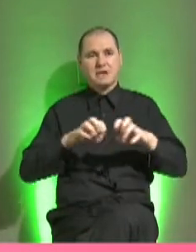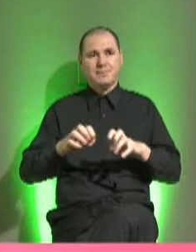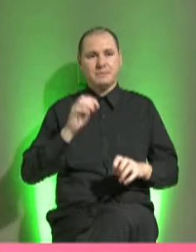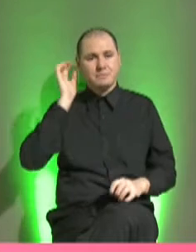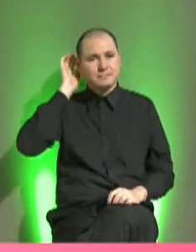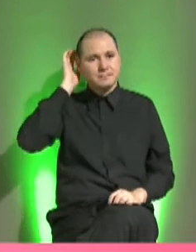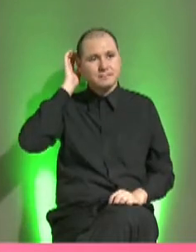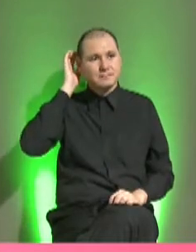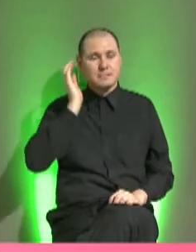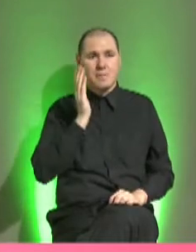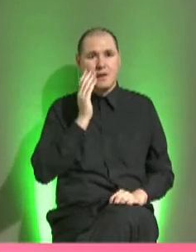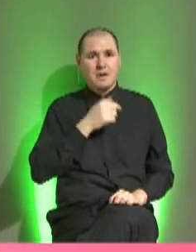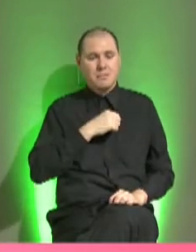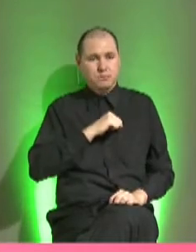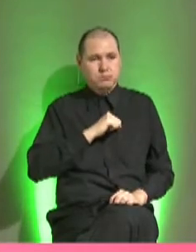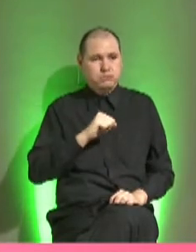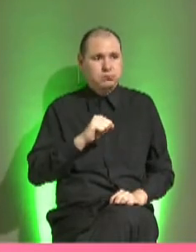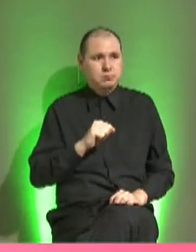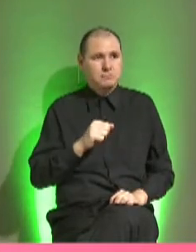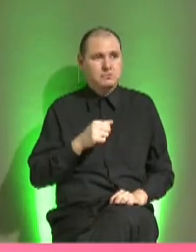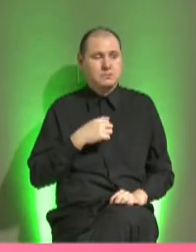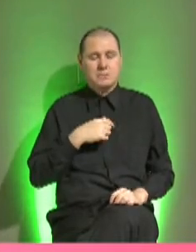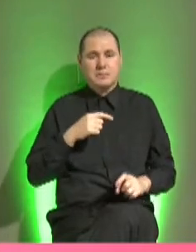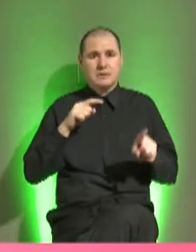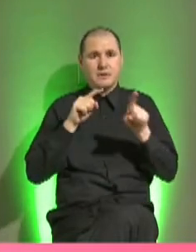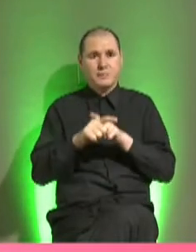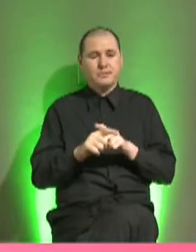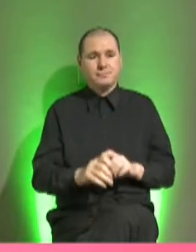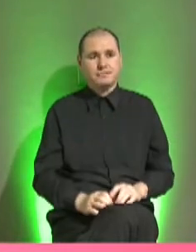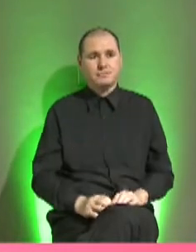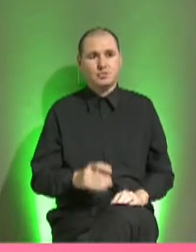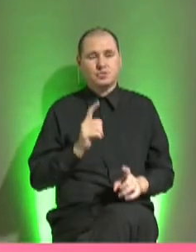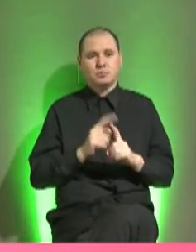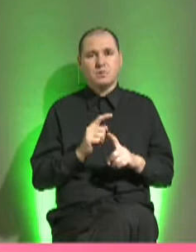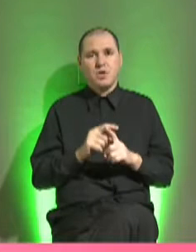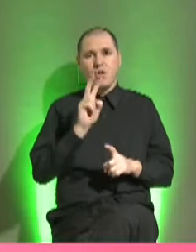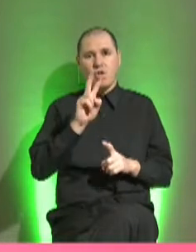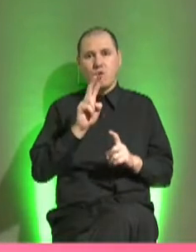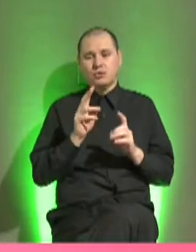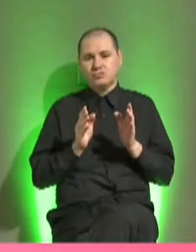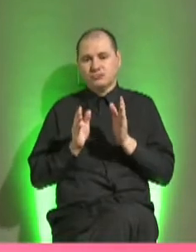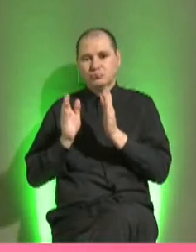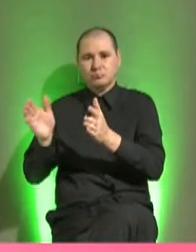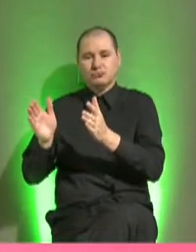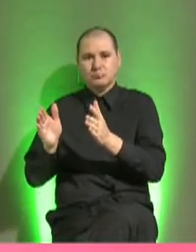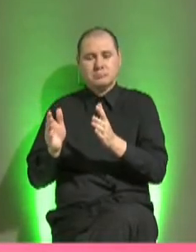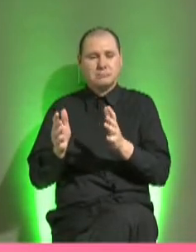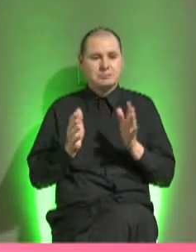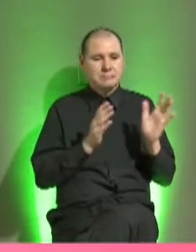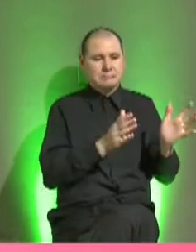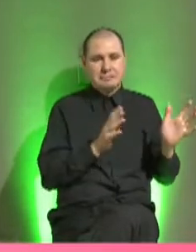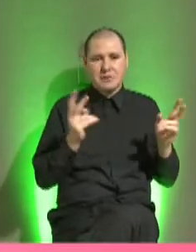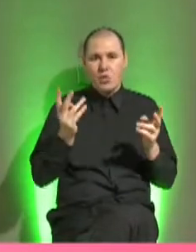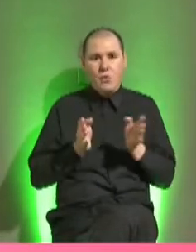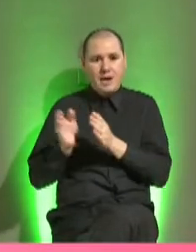fallece, le daba un infarto en el día, todo fue así súper rápido. Entonces yo tenía solamente 2 caminos a seguir. Tenía